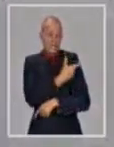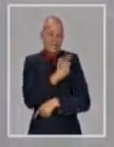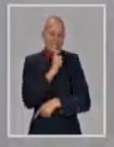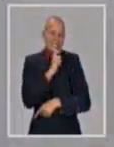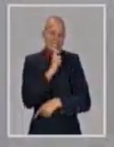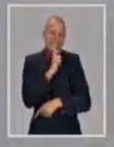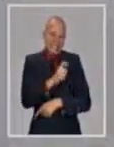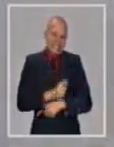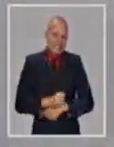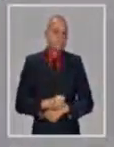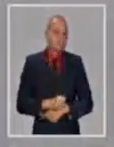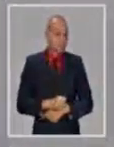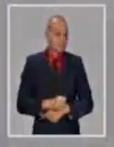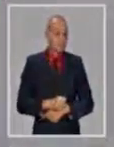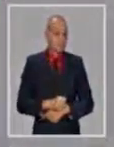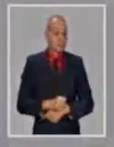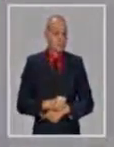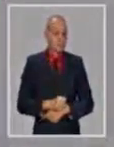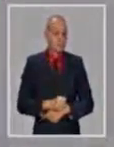sean tan eficaces.